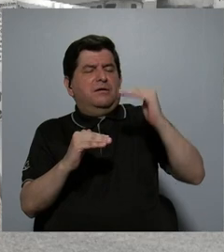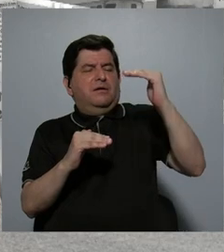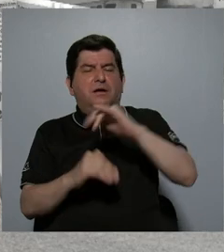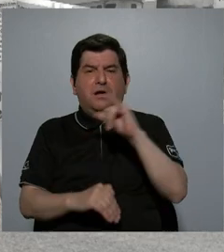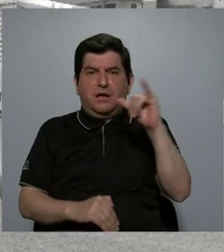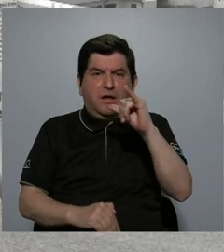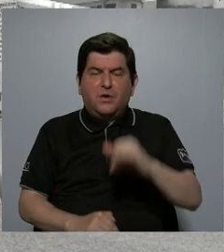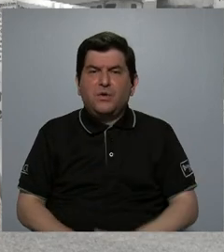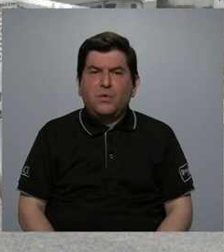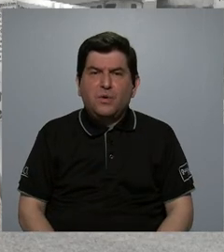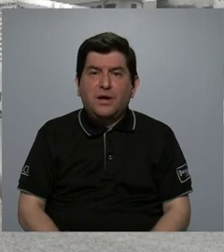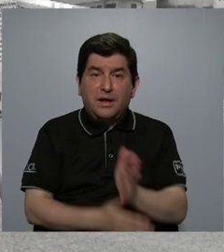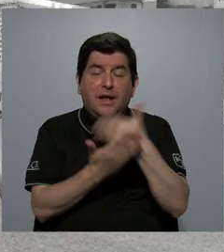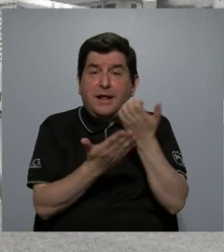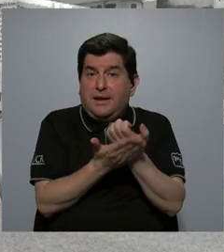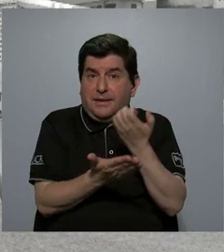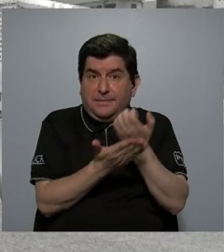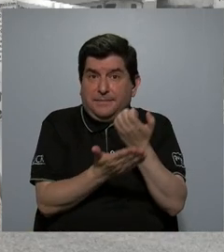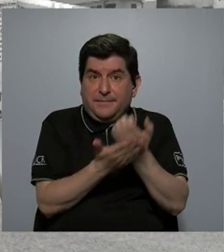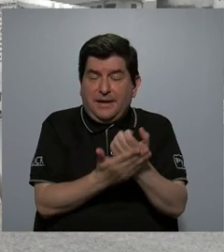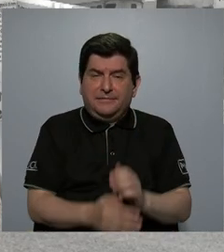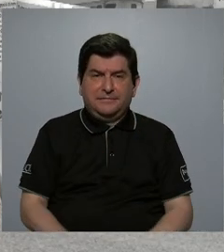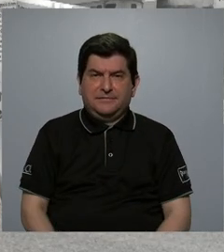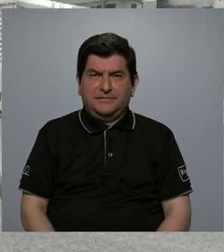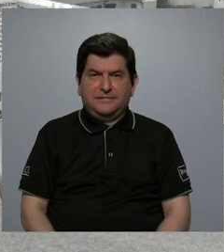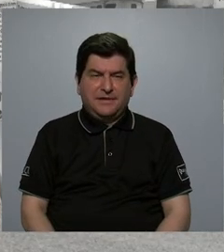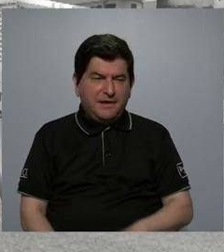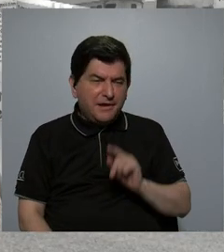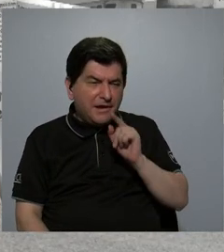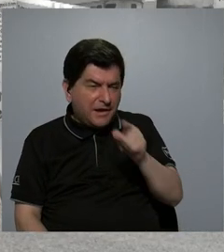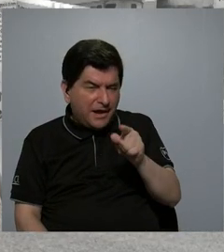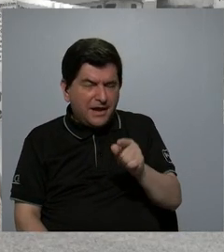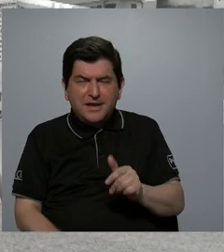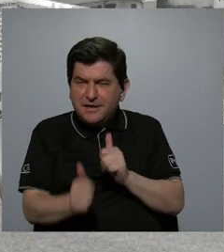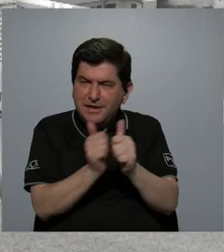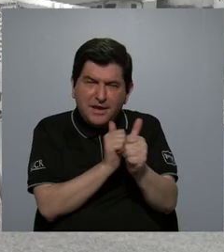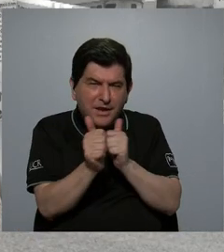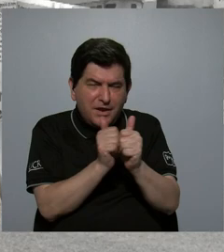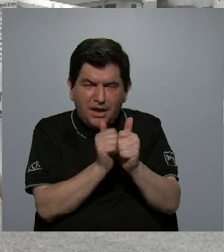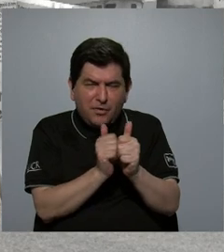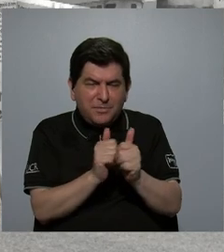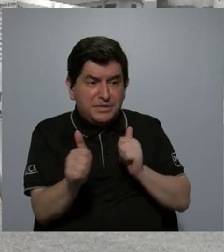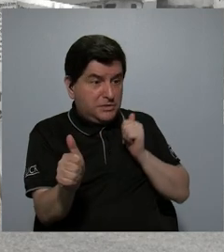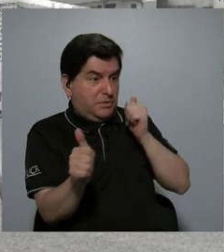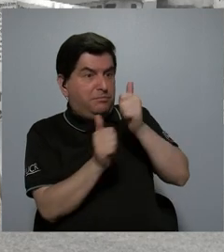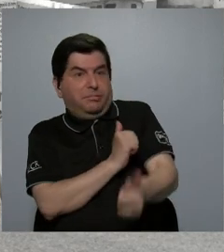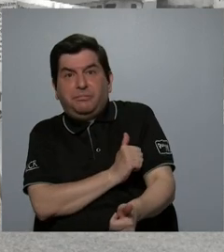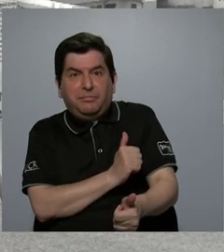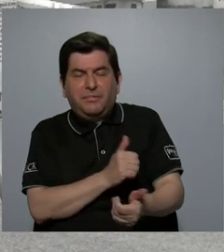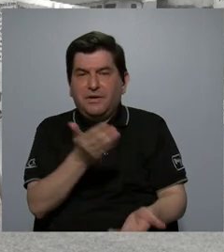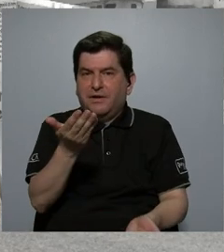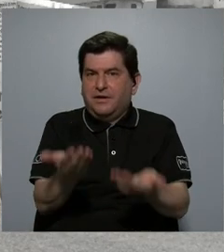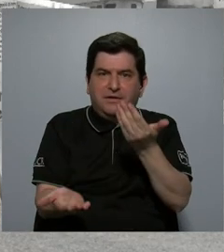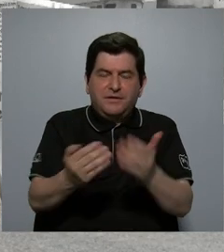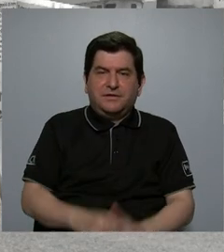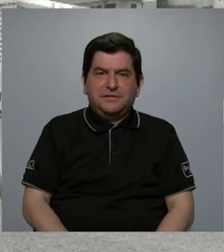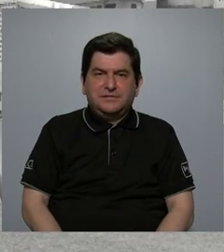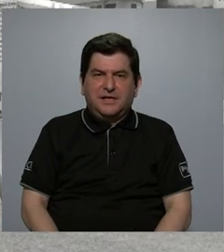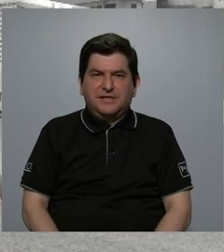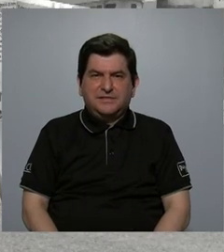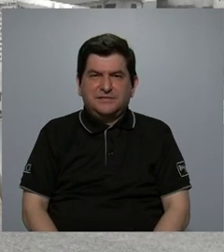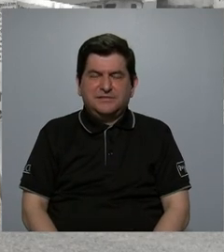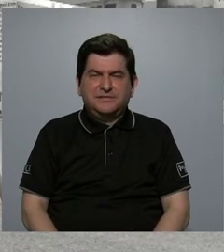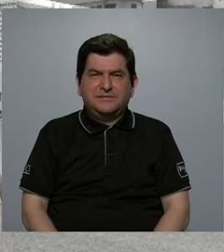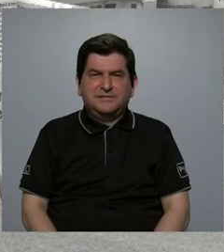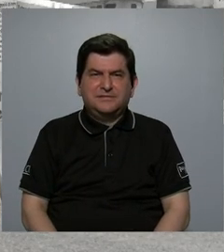relacionada con la parte económica, ¿estará ahí esa competencia desmedida y que a veces también se fuerza